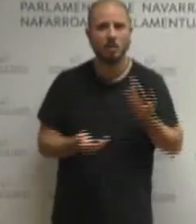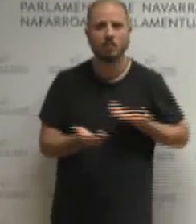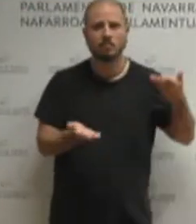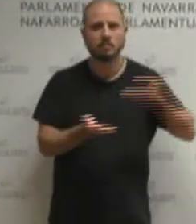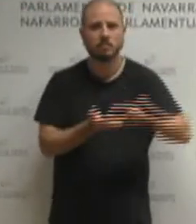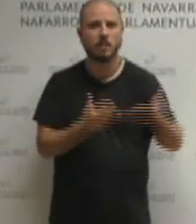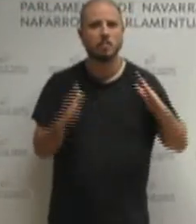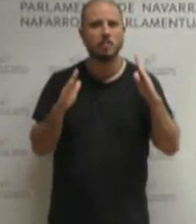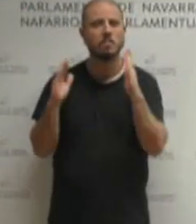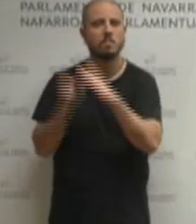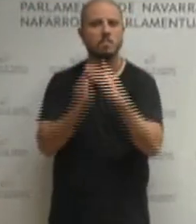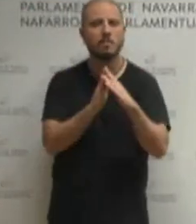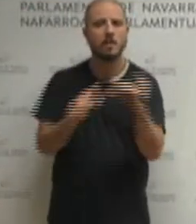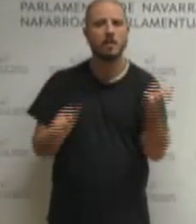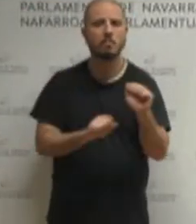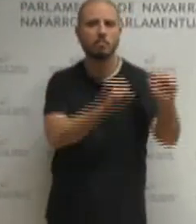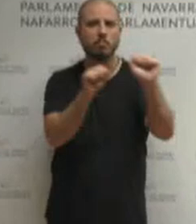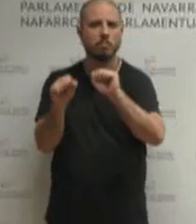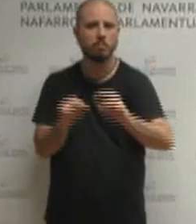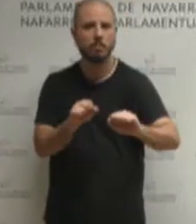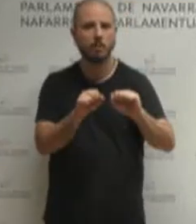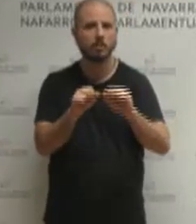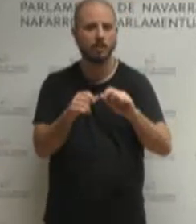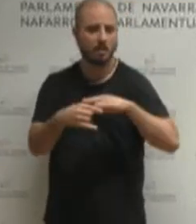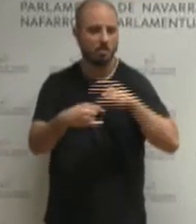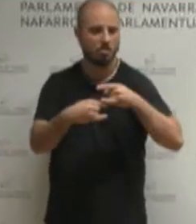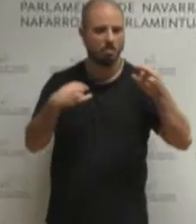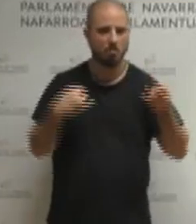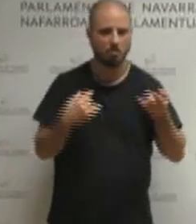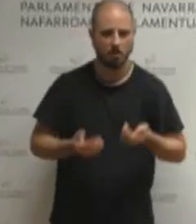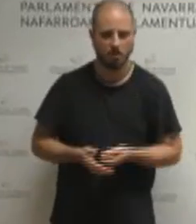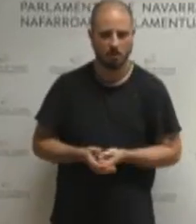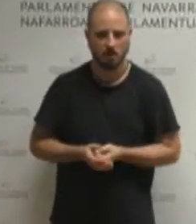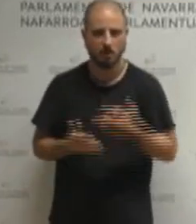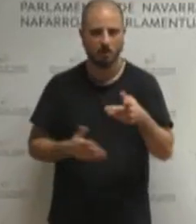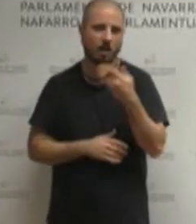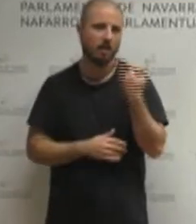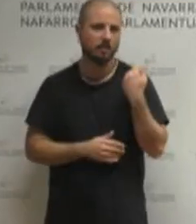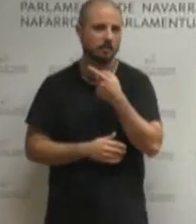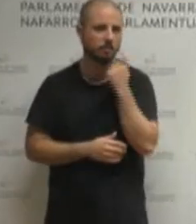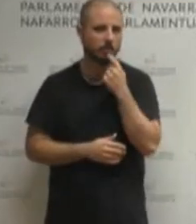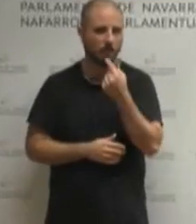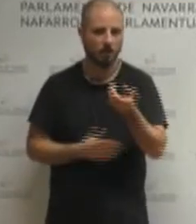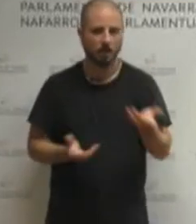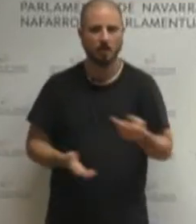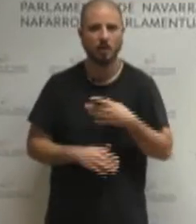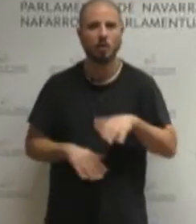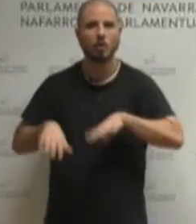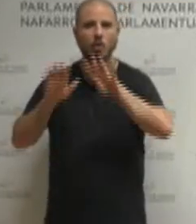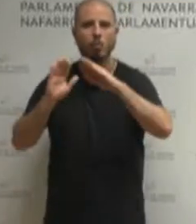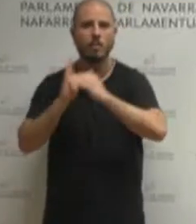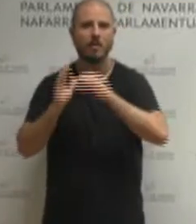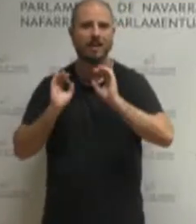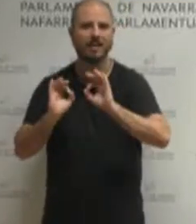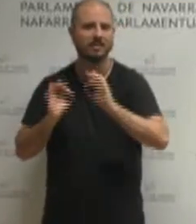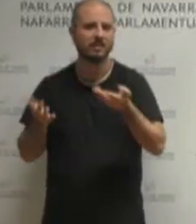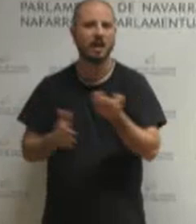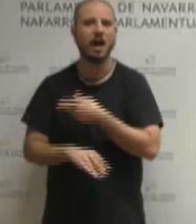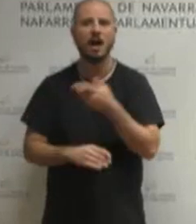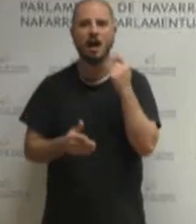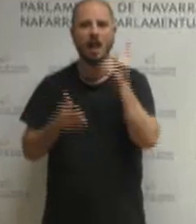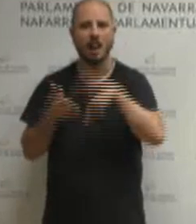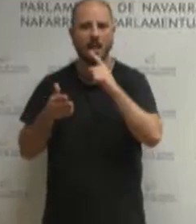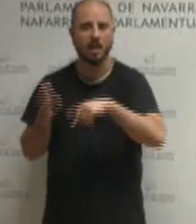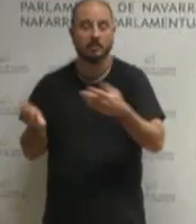.804 en 2021 de ellas más de 9.000 para alquiler por tanto reiteramos la